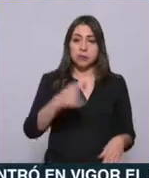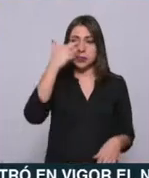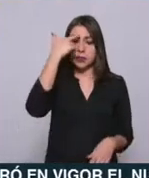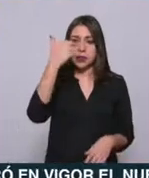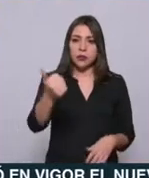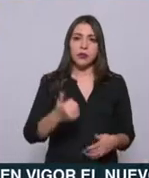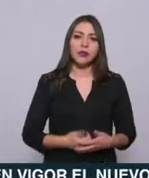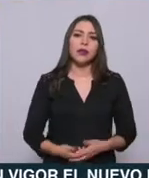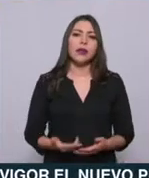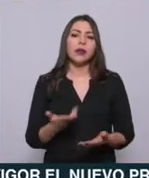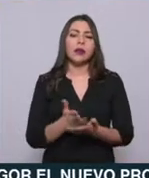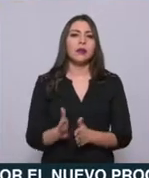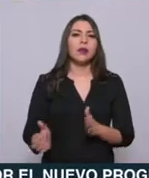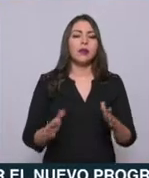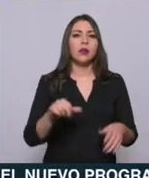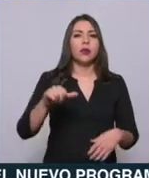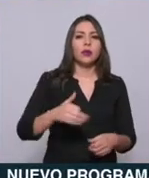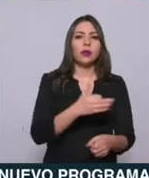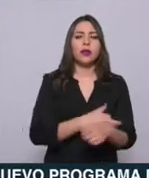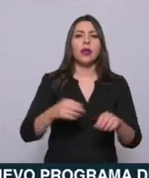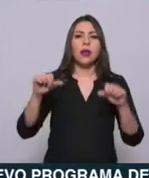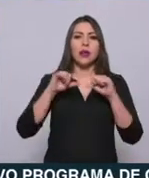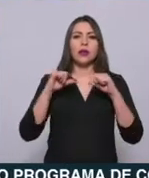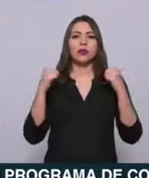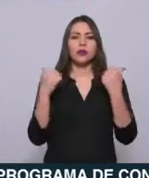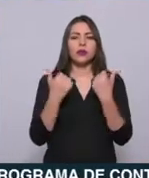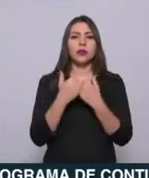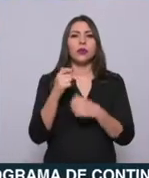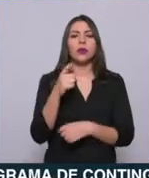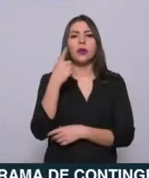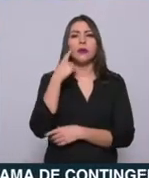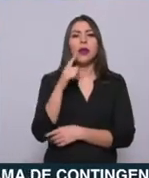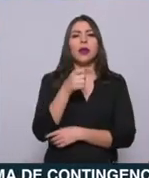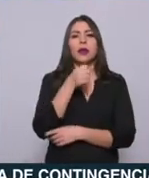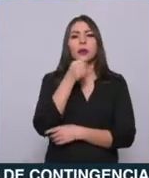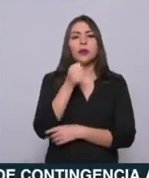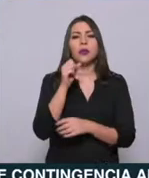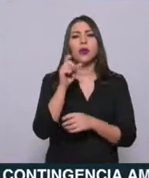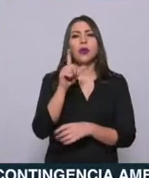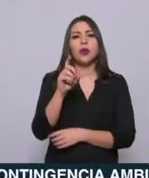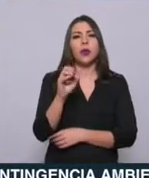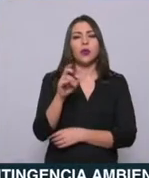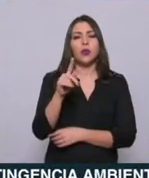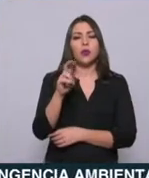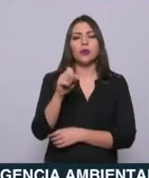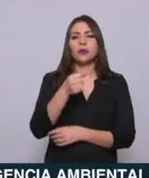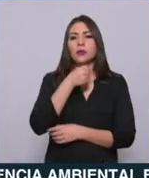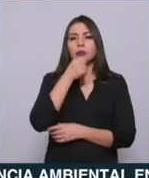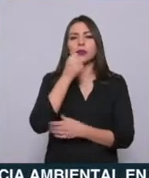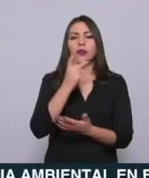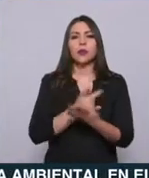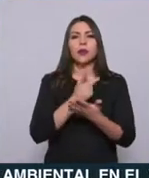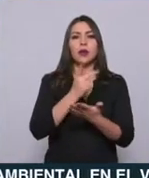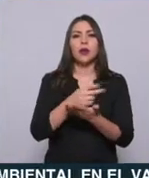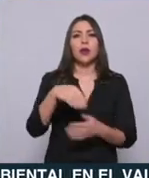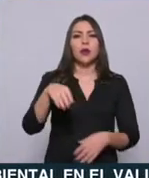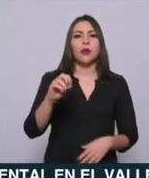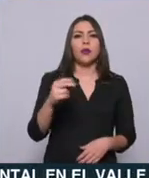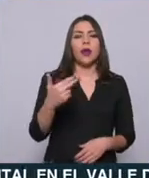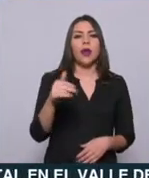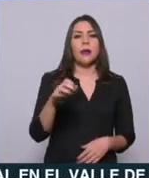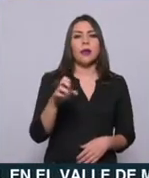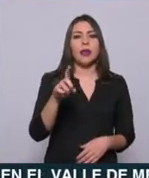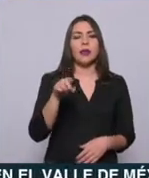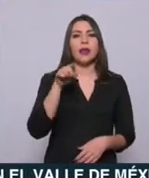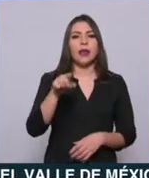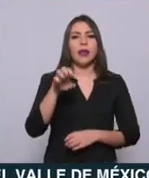En otros temas, hoy por la tarde la Asociación Nacional de Locutores otorgó el micrófono de oro su máximo galardón Mohamed Tagui Hosseini, él